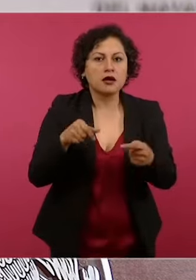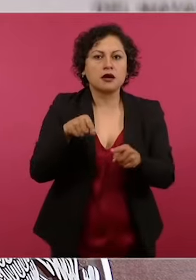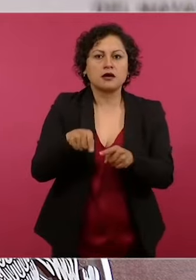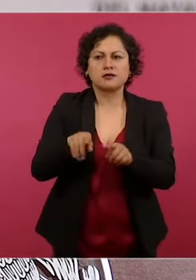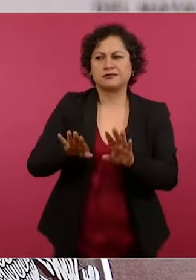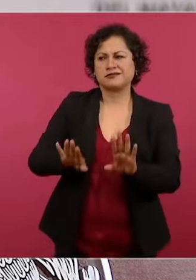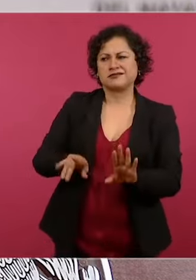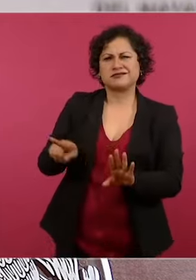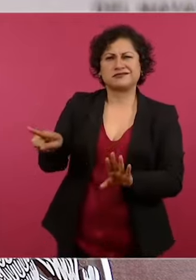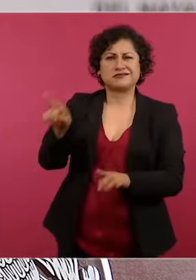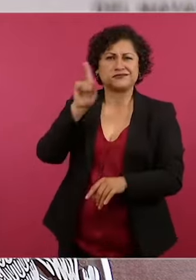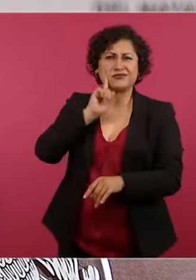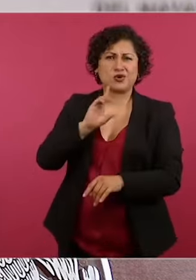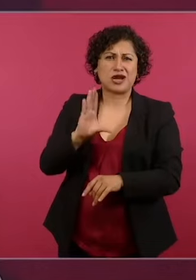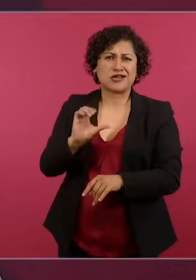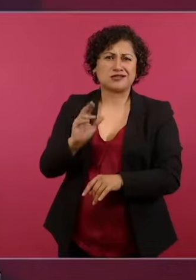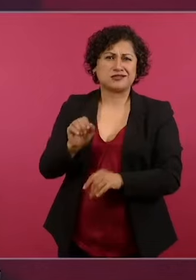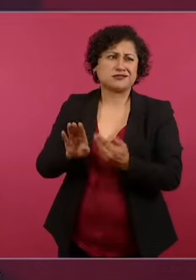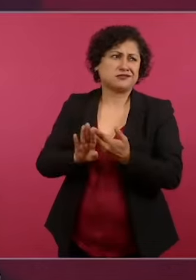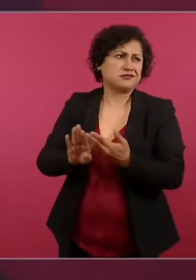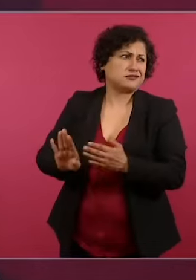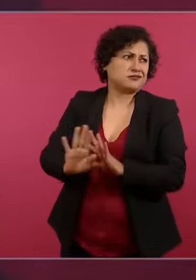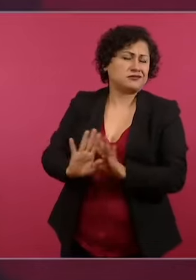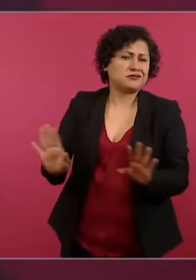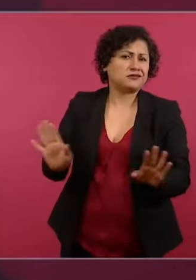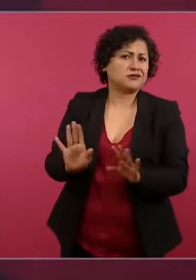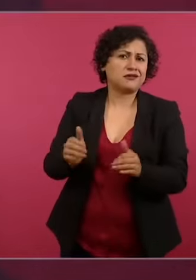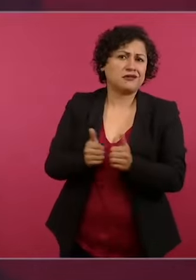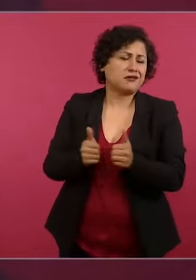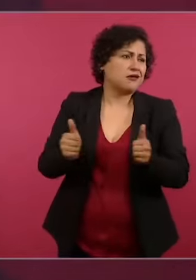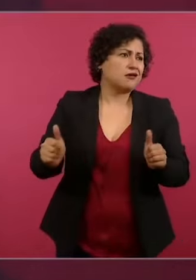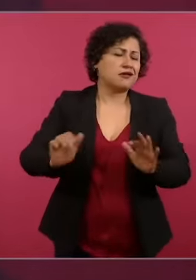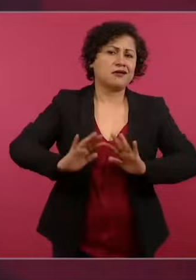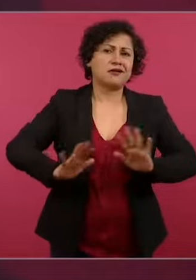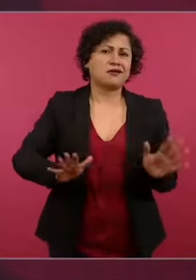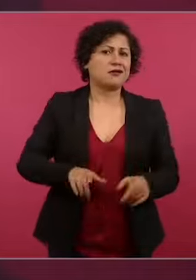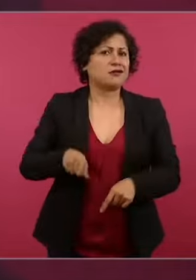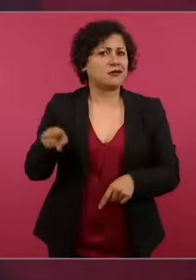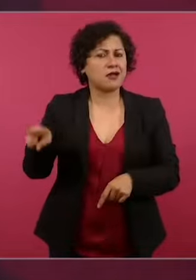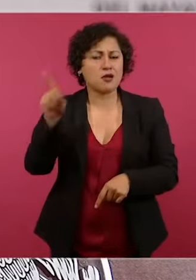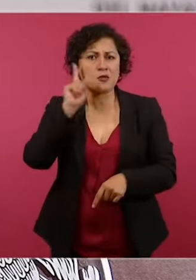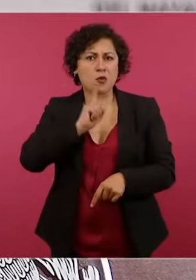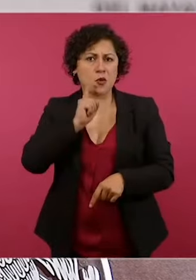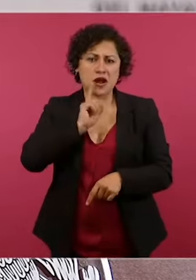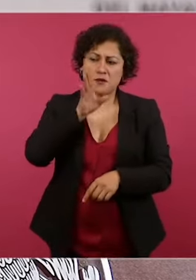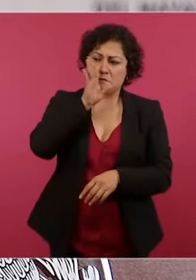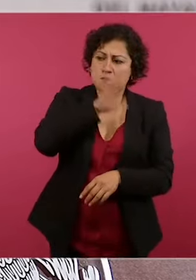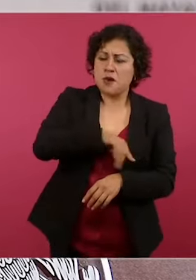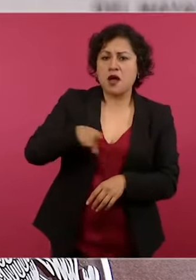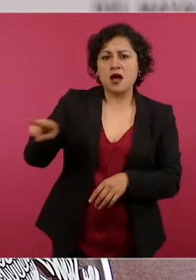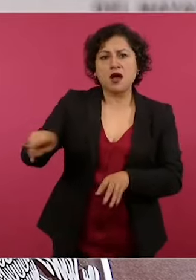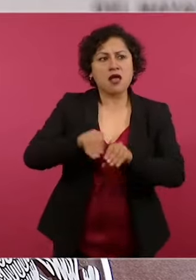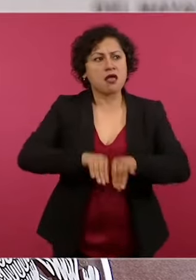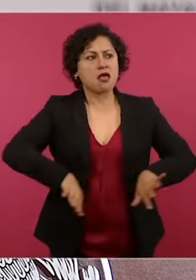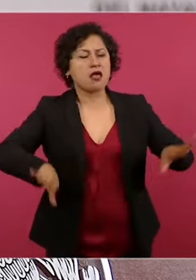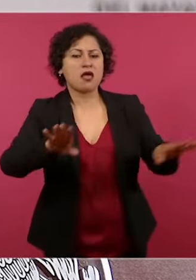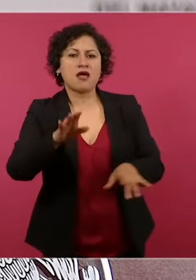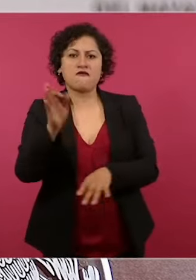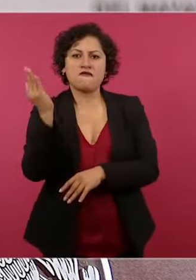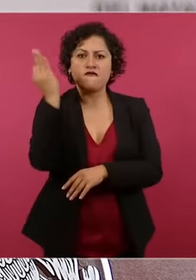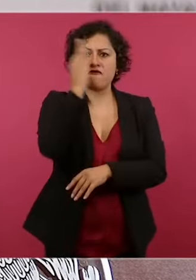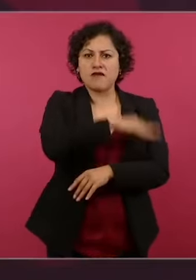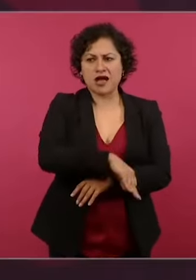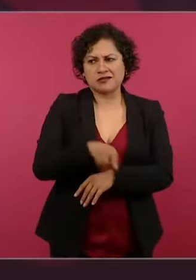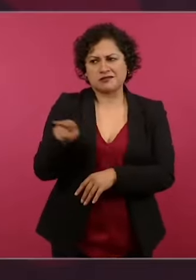y señalando que lo que hacía revictivizaba y que además era